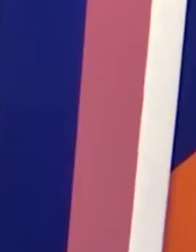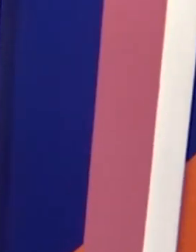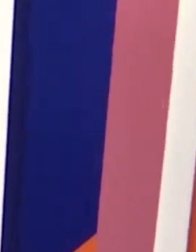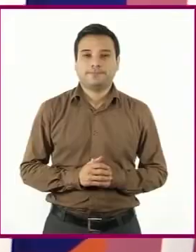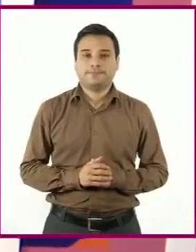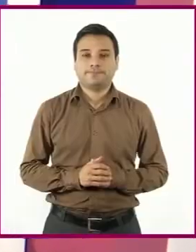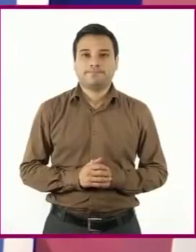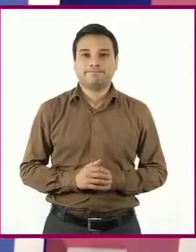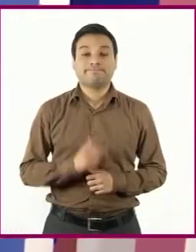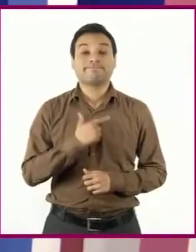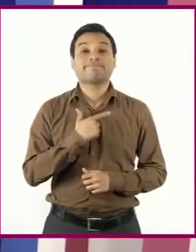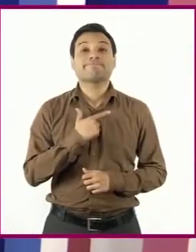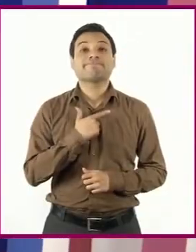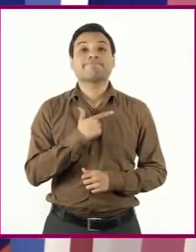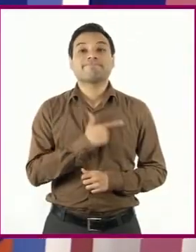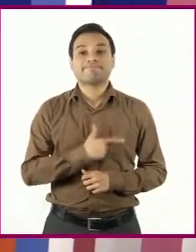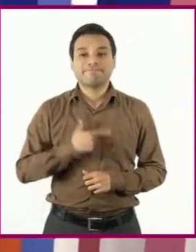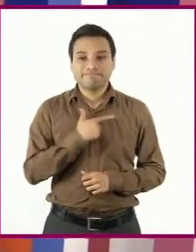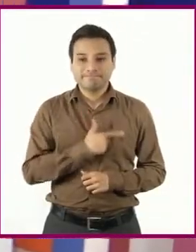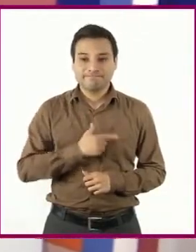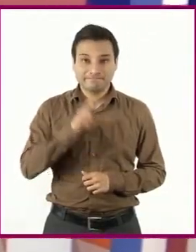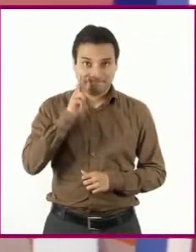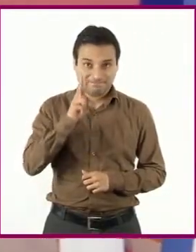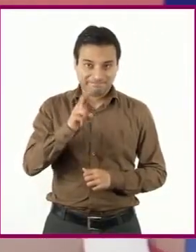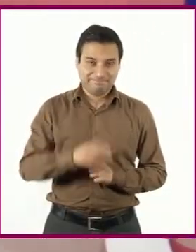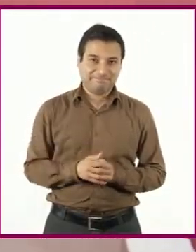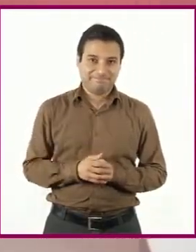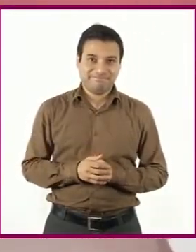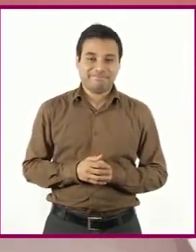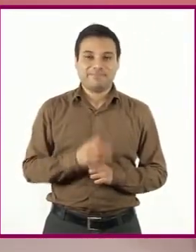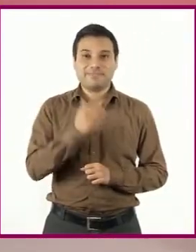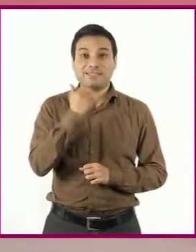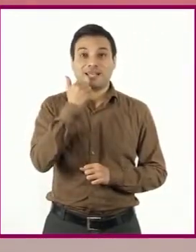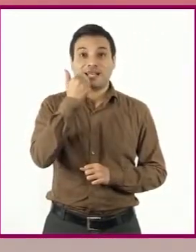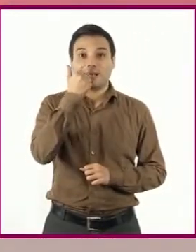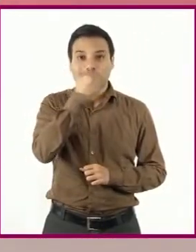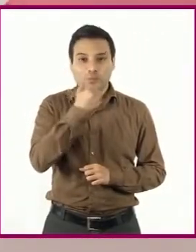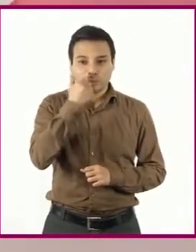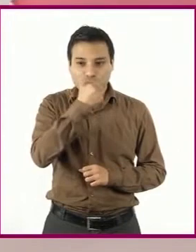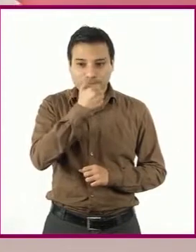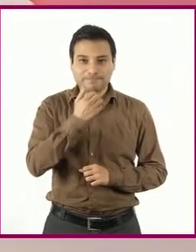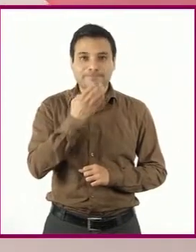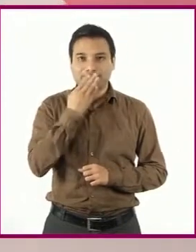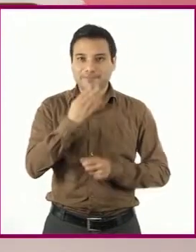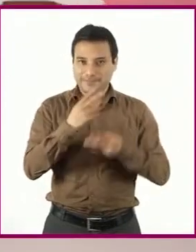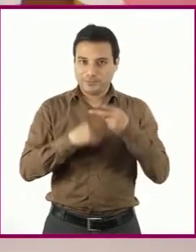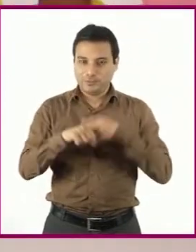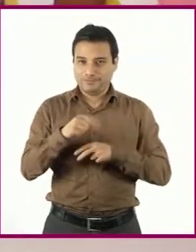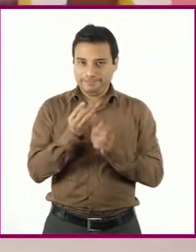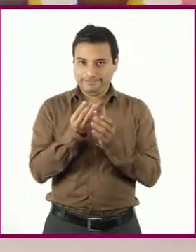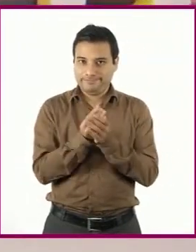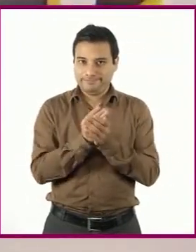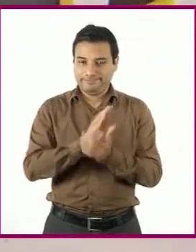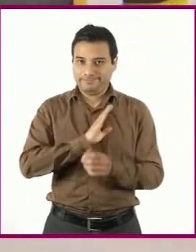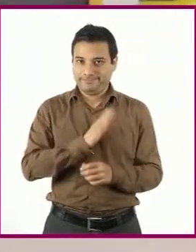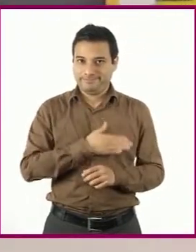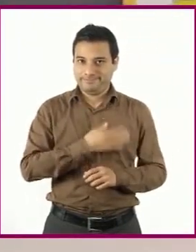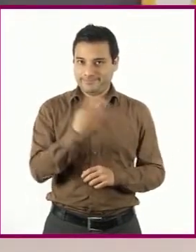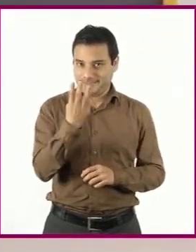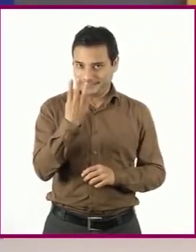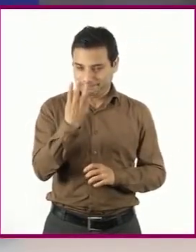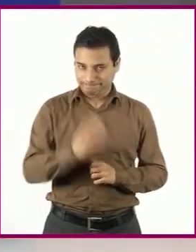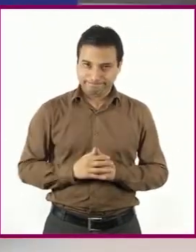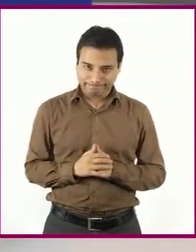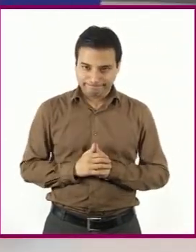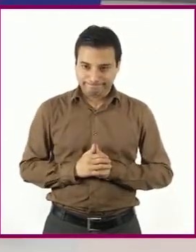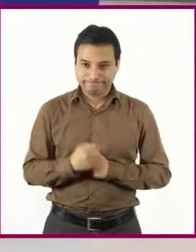¡Qué gusto encontrarnos por aquí de nuevo! Les doy la bienvenida a las alumnas y alumnos de lengua materna de tercer grado de secundaria. Soy